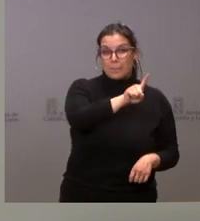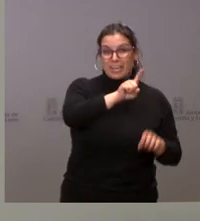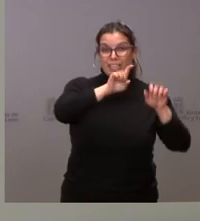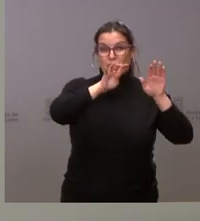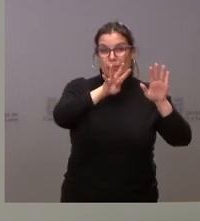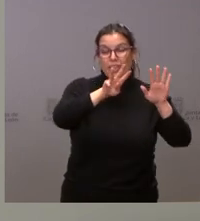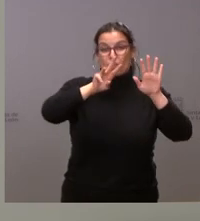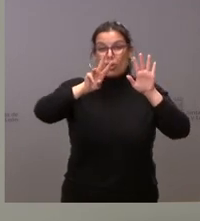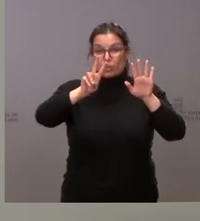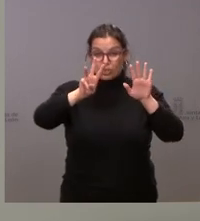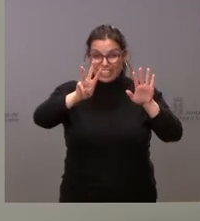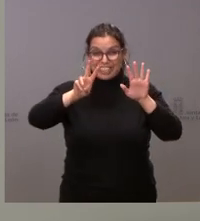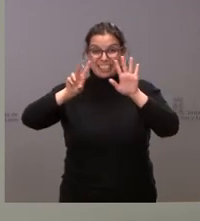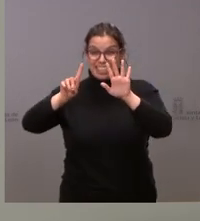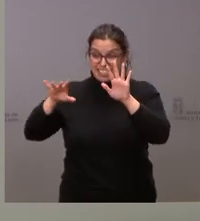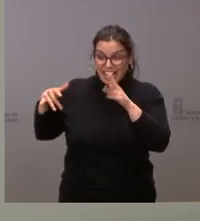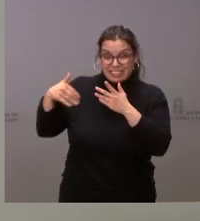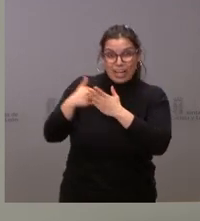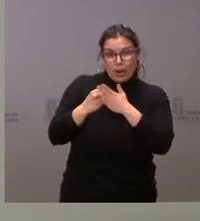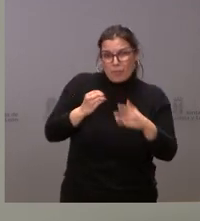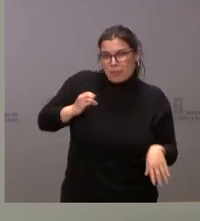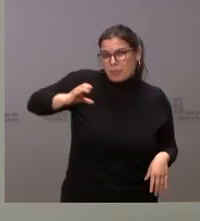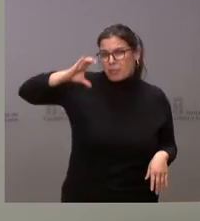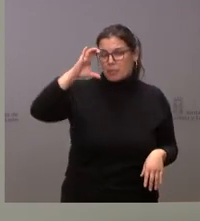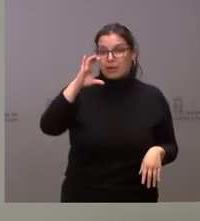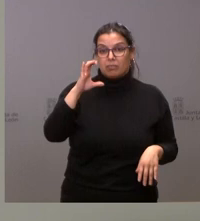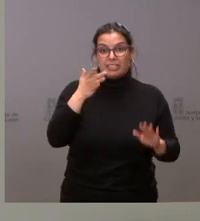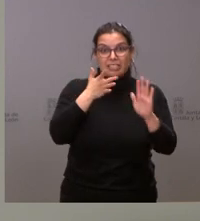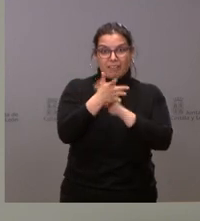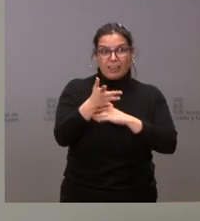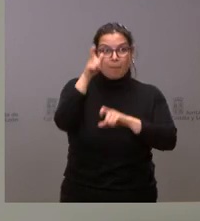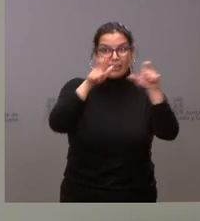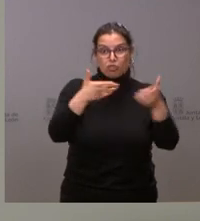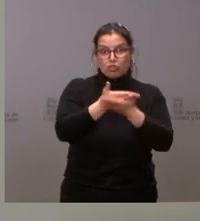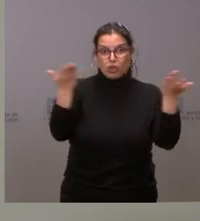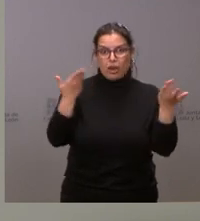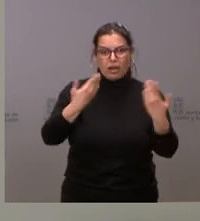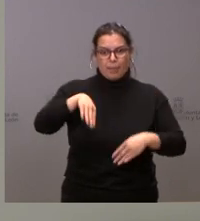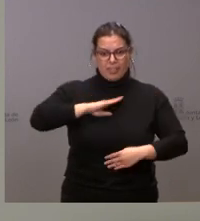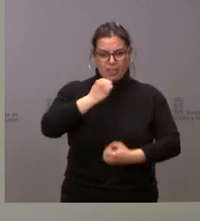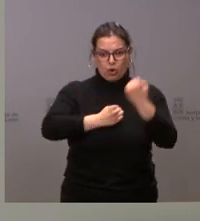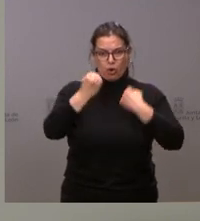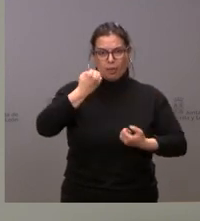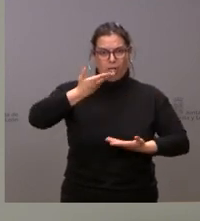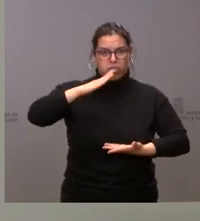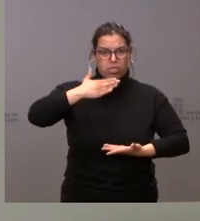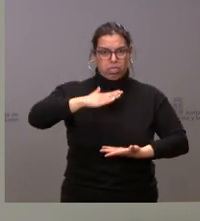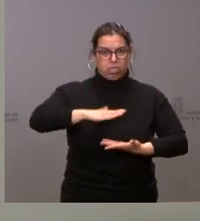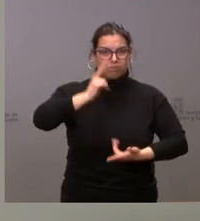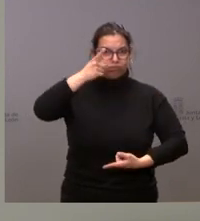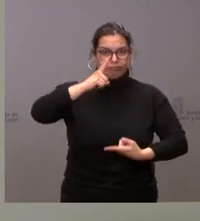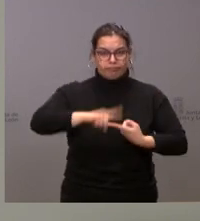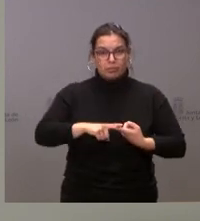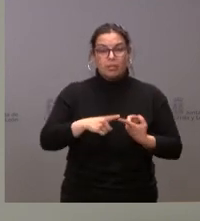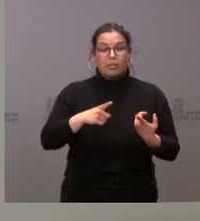y están suponiendo una pérdida muy importante del poder adquisitivo de los trabajadores. Habría que remontarse también prácticamente